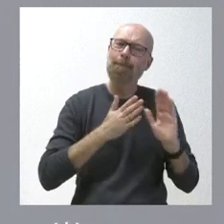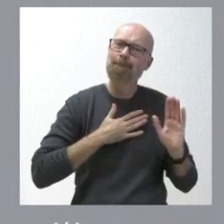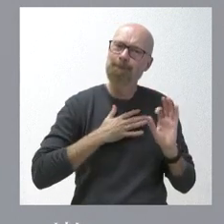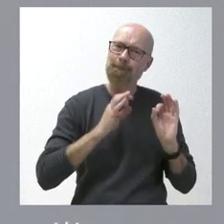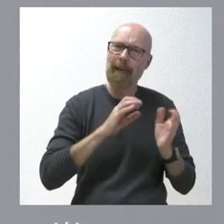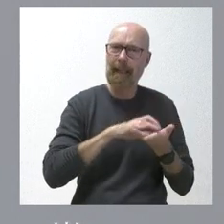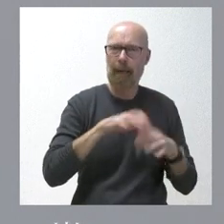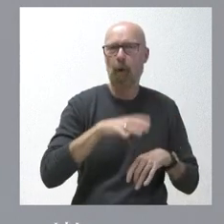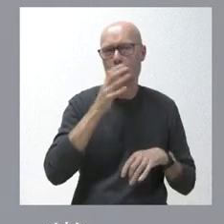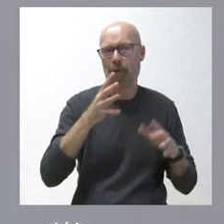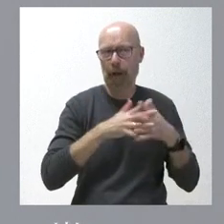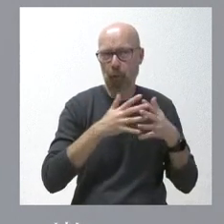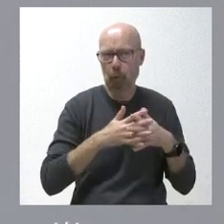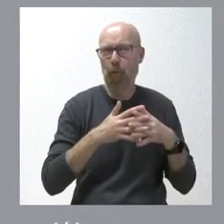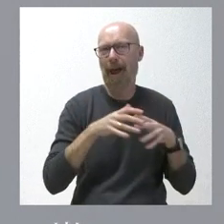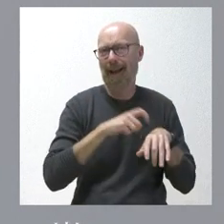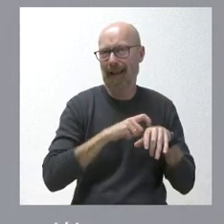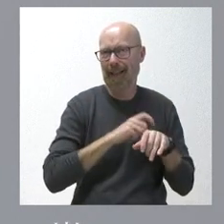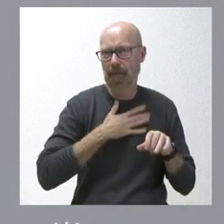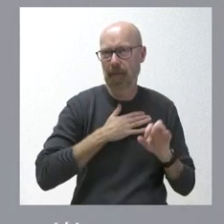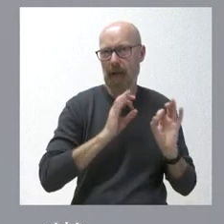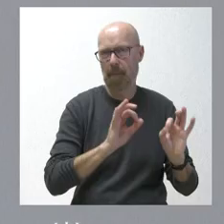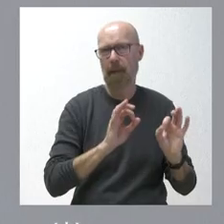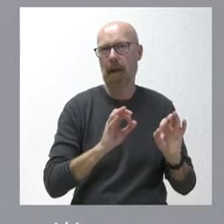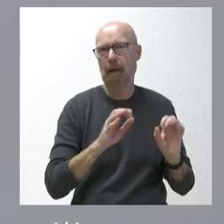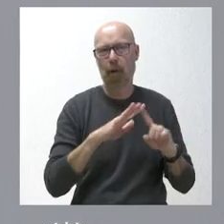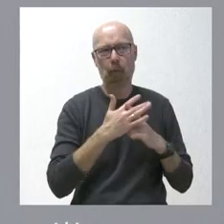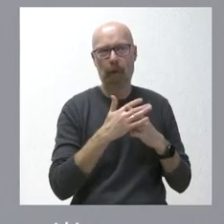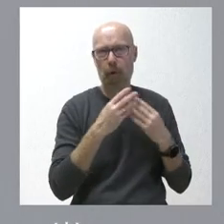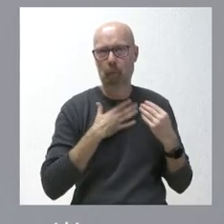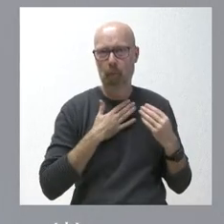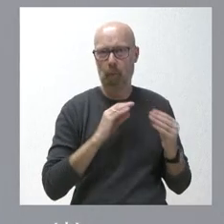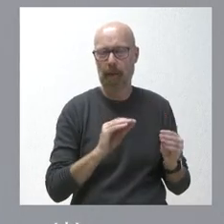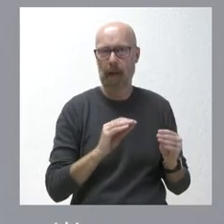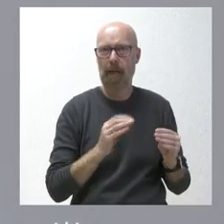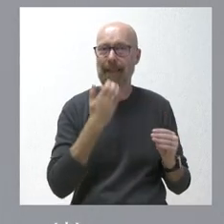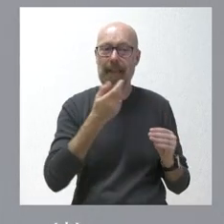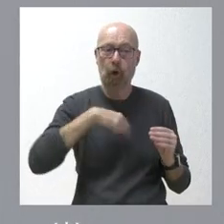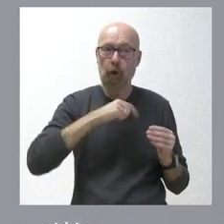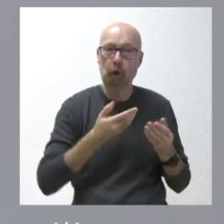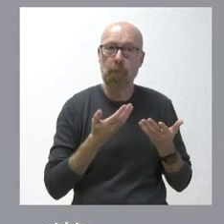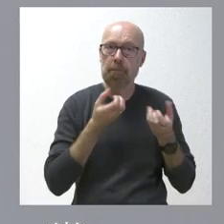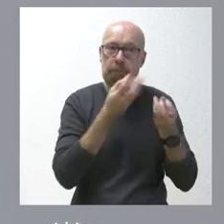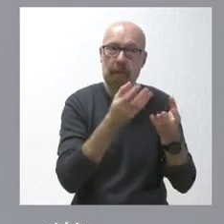la infraestructura específica y concreta, que son realidades que, si no ponemos nosotros encima de la mesa, no lo van a poner otros.